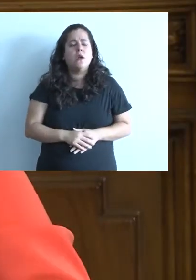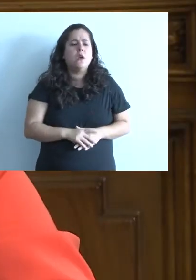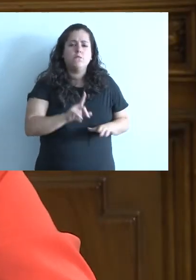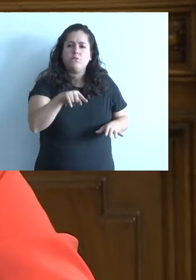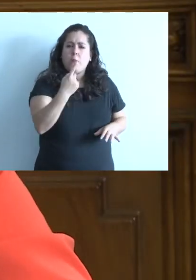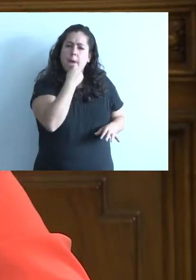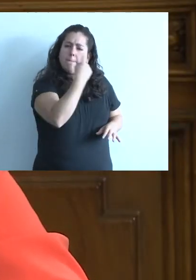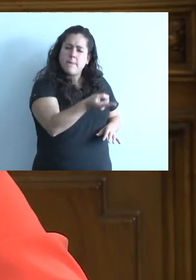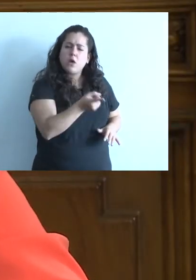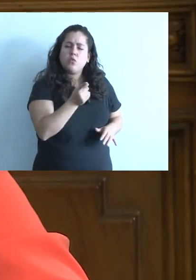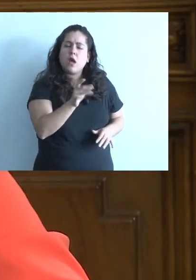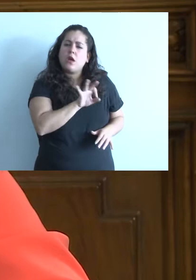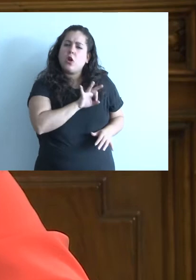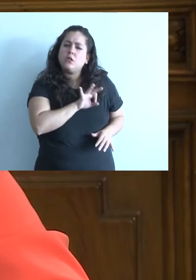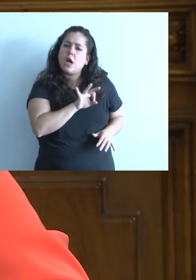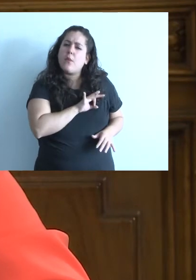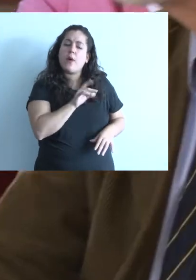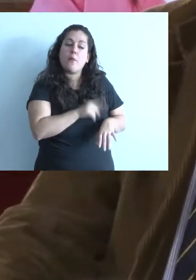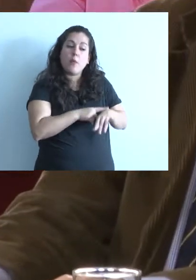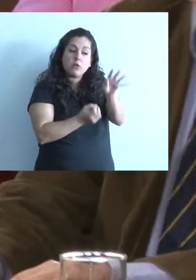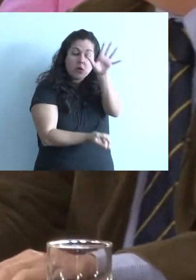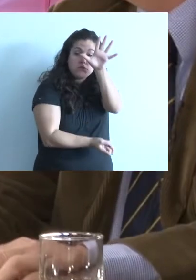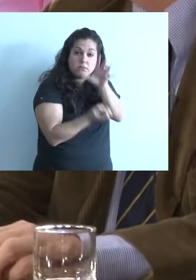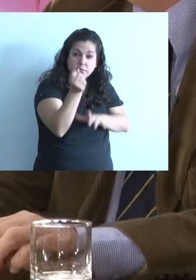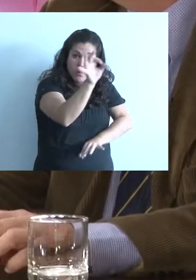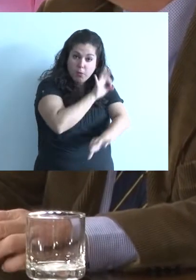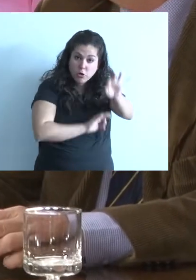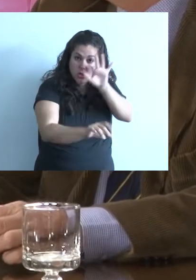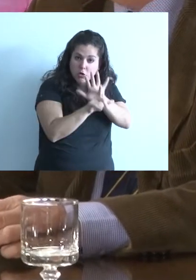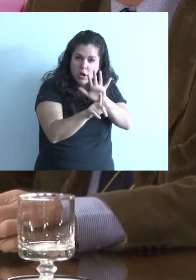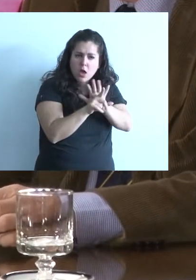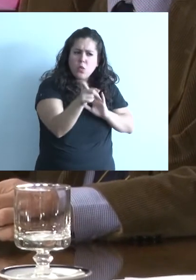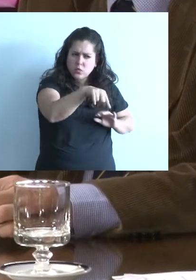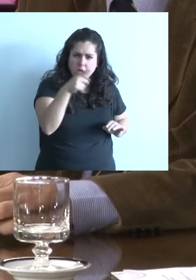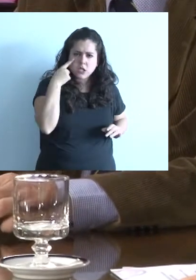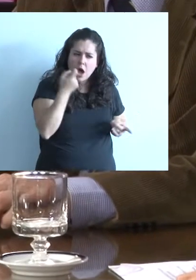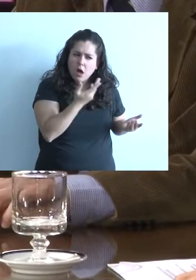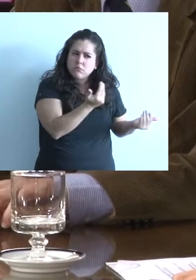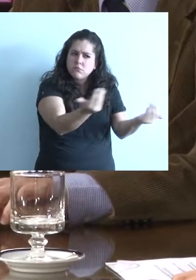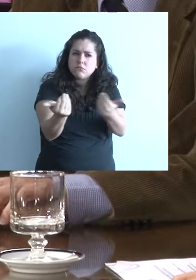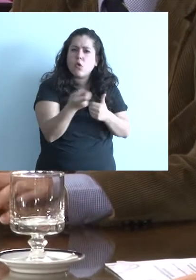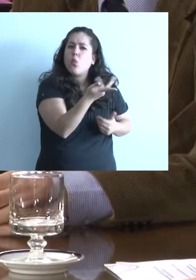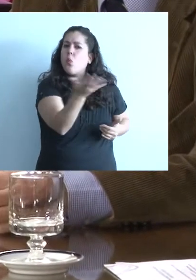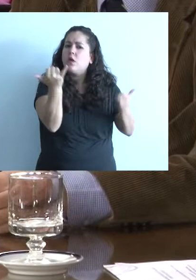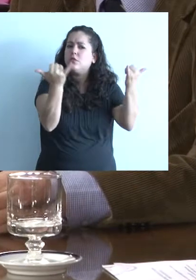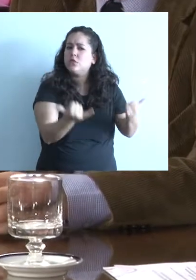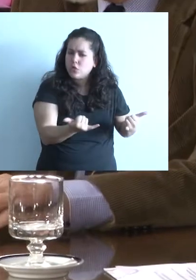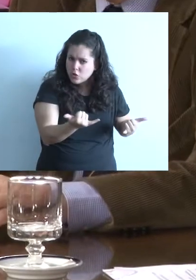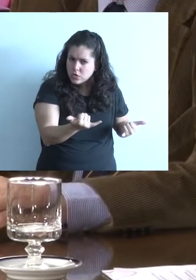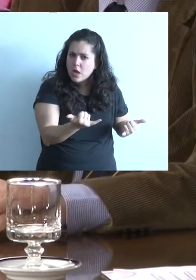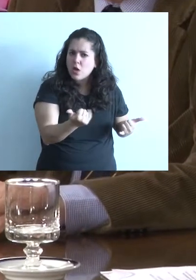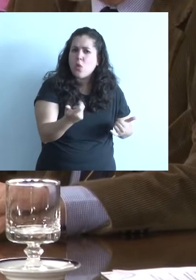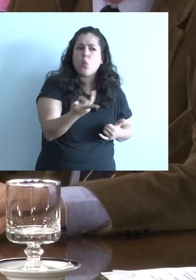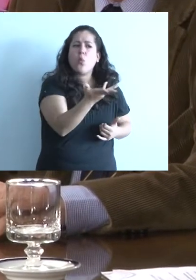Sí, una pregunta. Quiero saber a la hora de crear este proyecto, ¿se han hecho algún sondé, algún estudio de cuántos más o menos beneficiarios